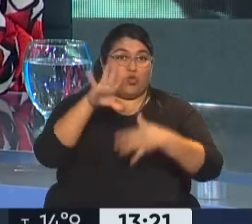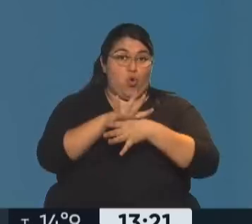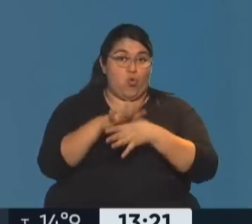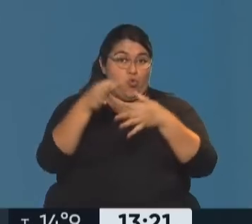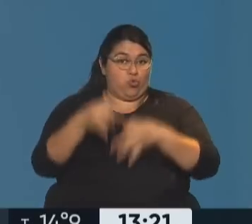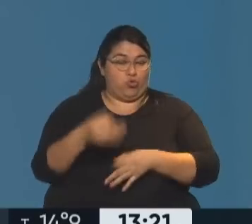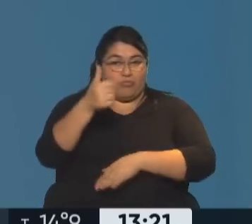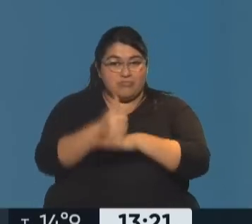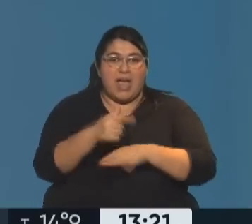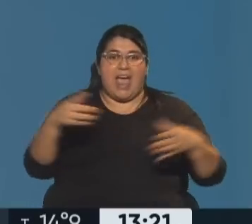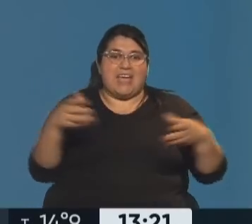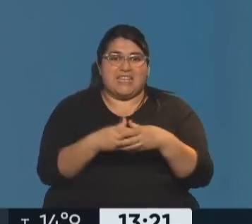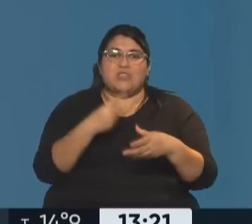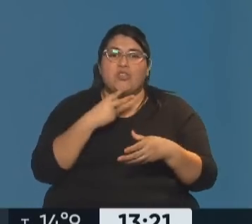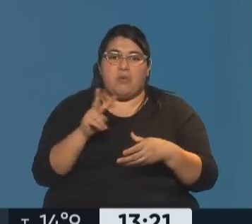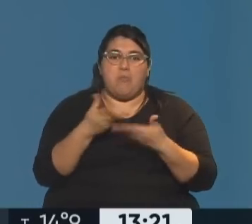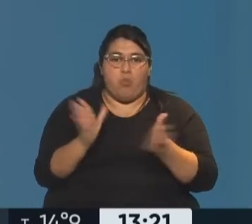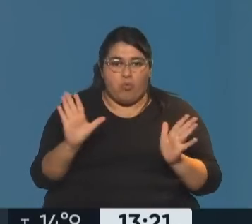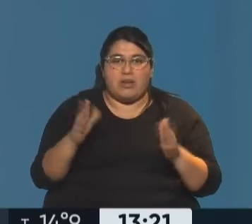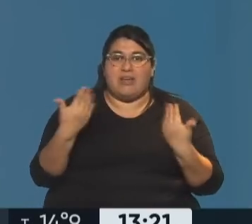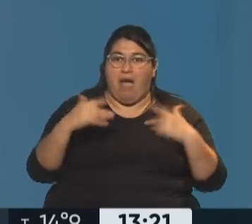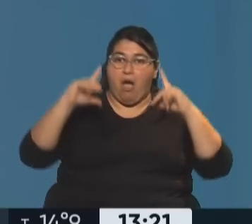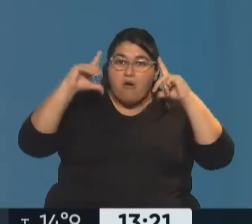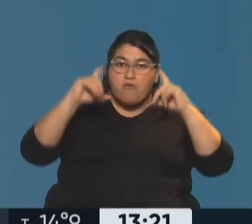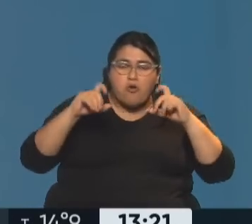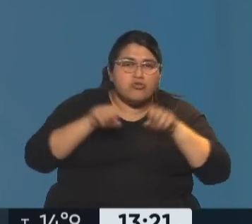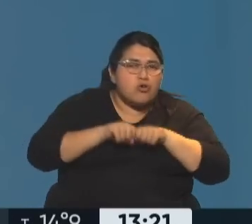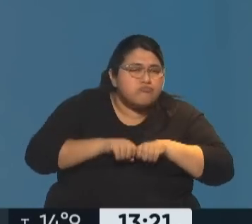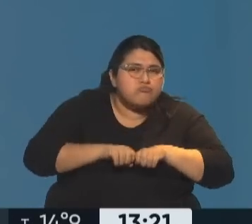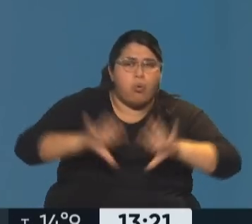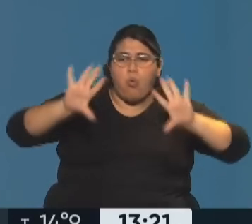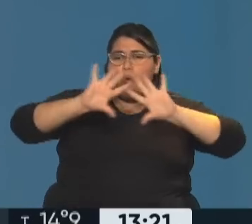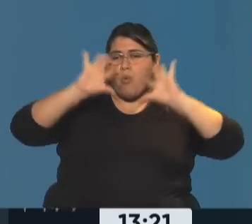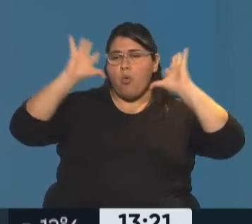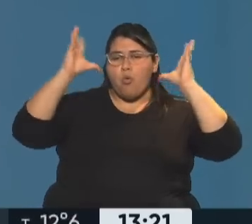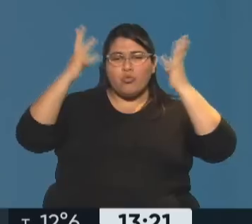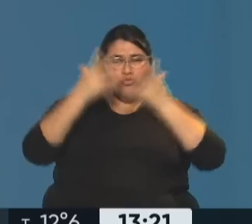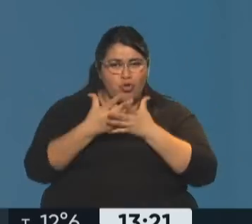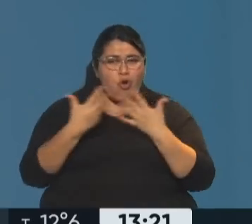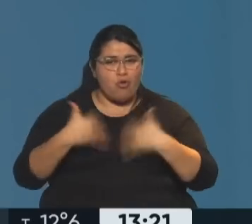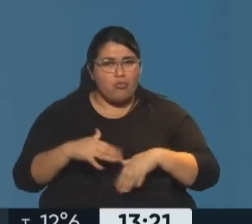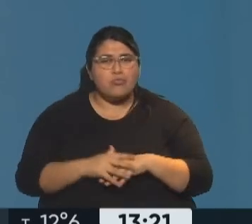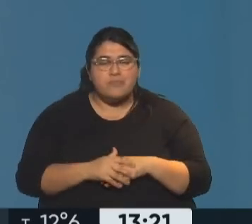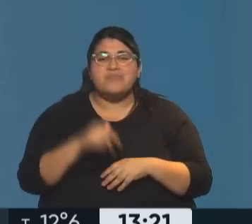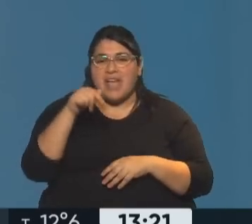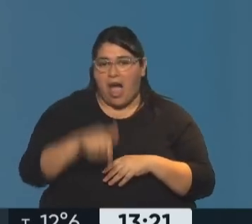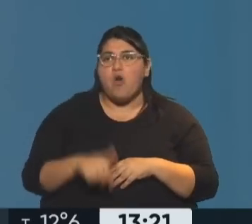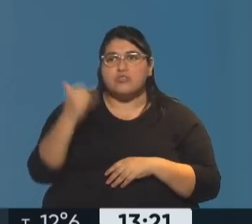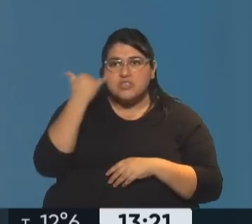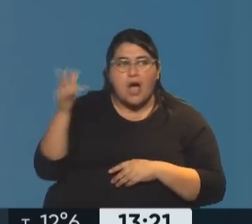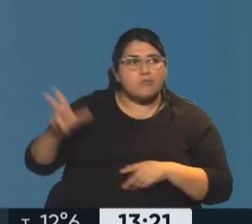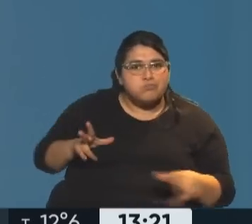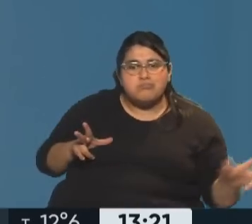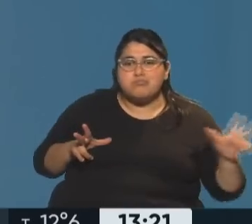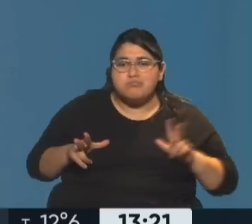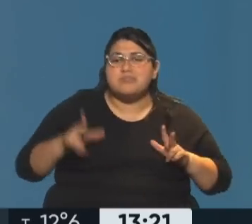parte del equipo cuyas imágenes están dando la vuelta al mundo. Sin dudas y quiero decirles que hoy me lo confirmaron porque me